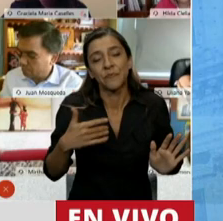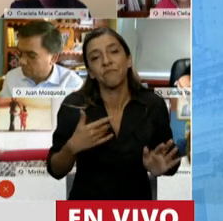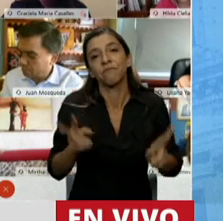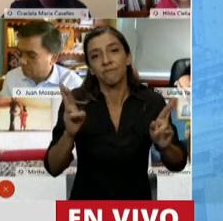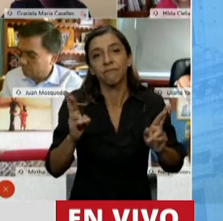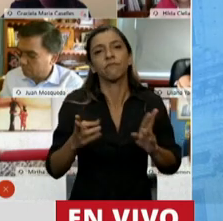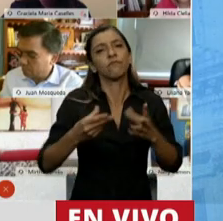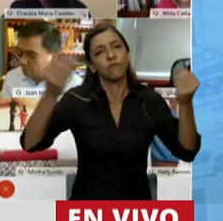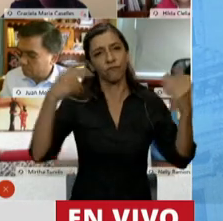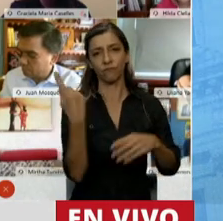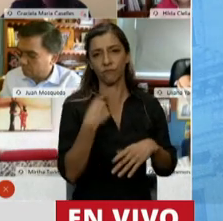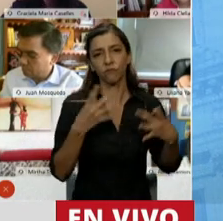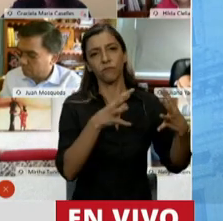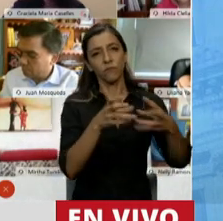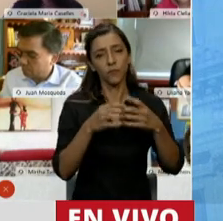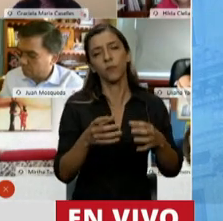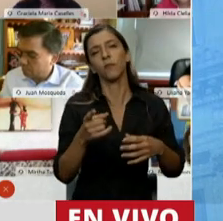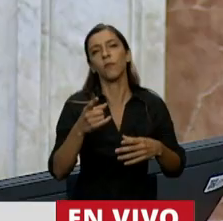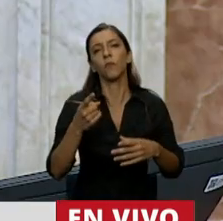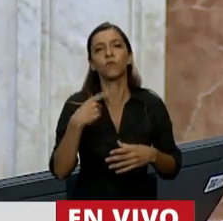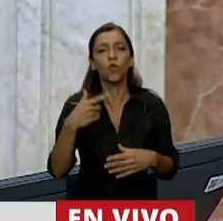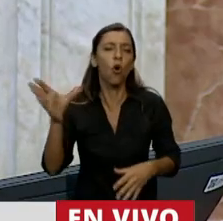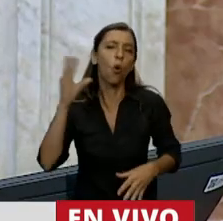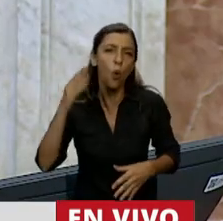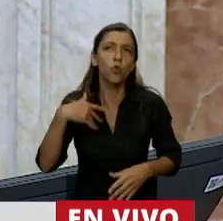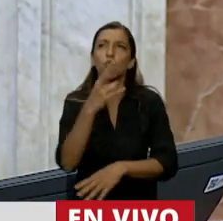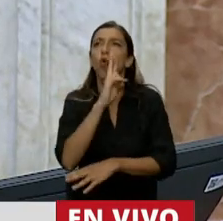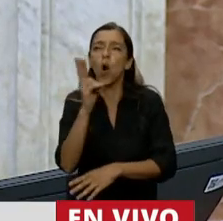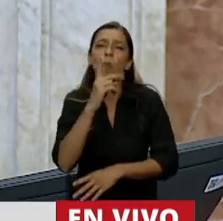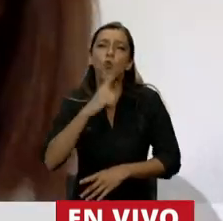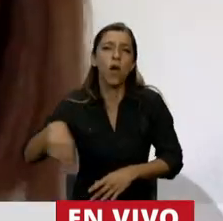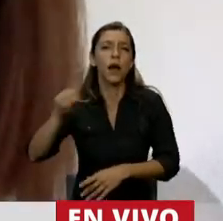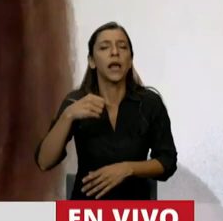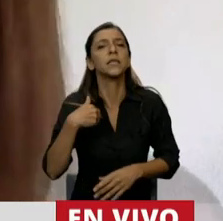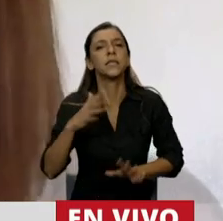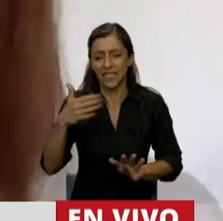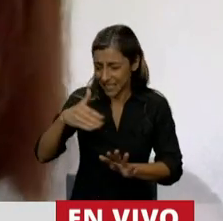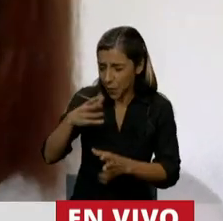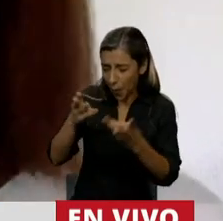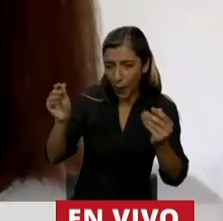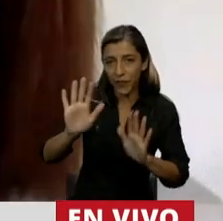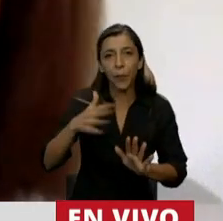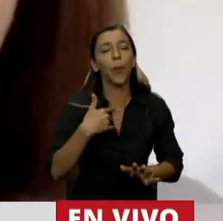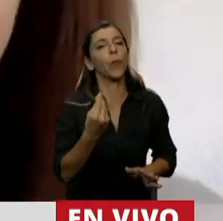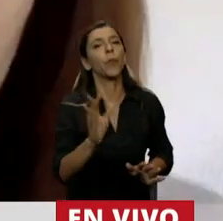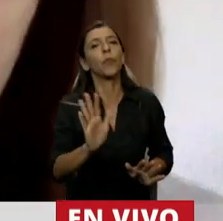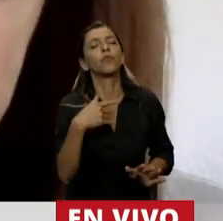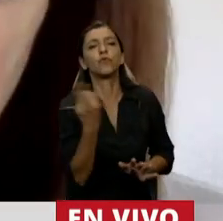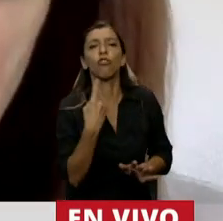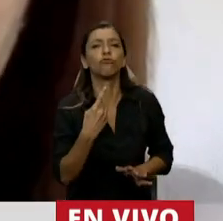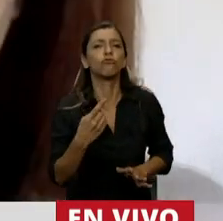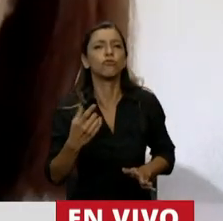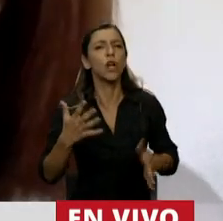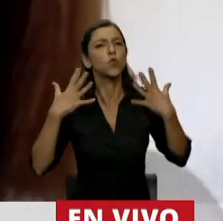debates que las mujeres ponemos... Diputada... Yo quiero decir, con esto termino, presidente, que las mujeres ponemos mucho más que el